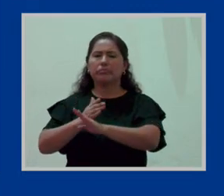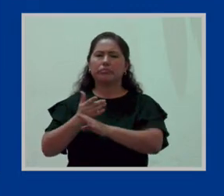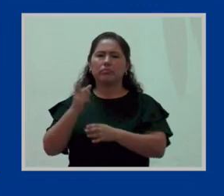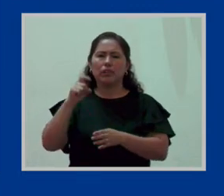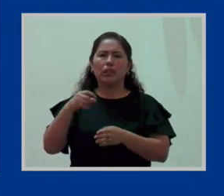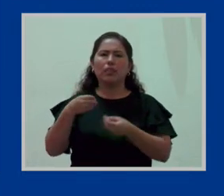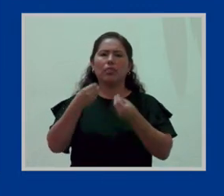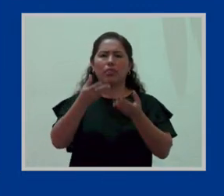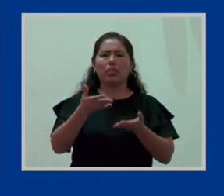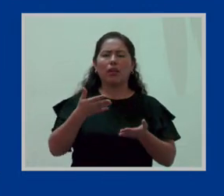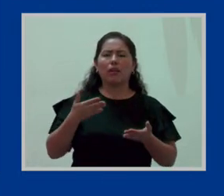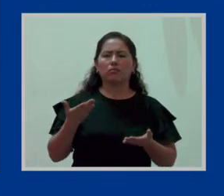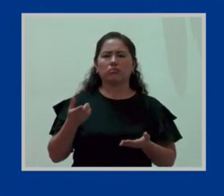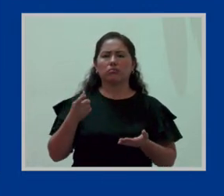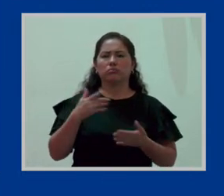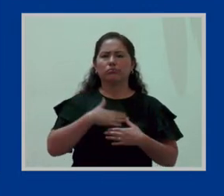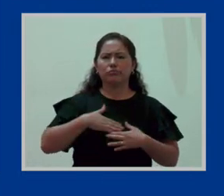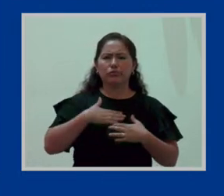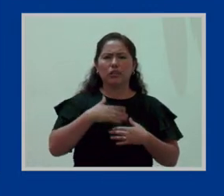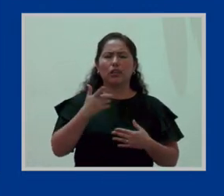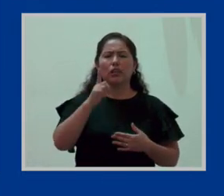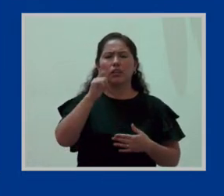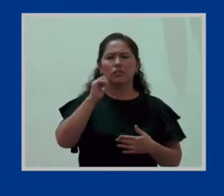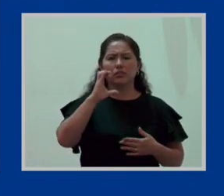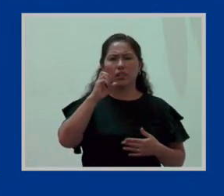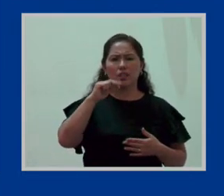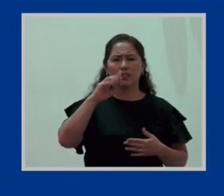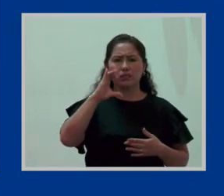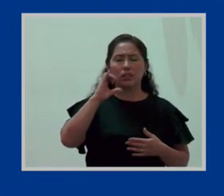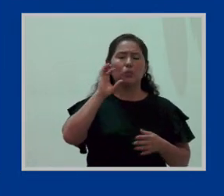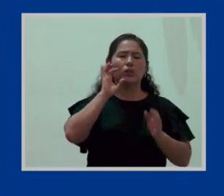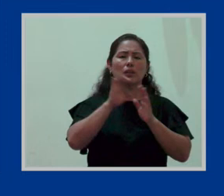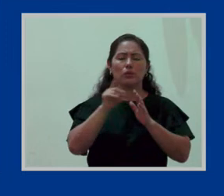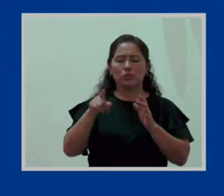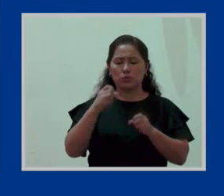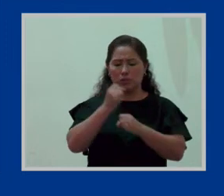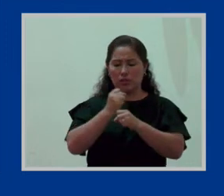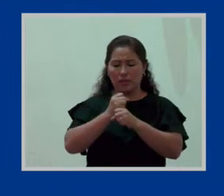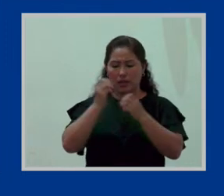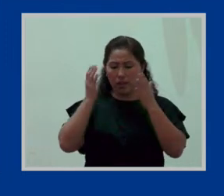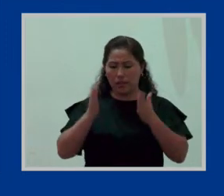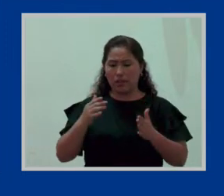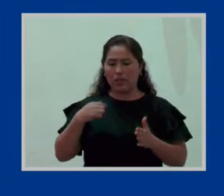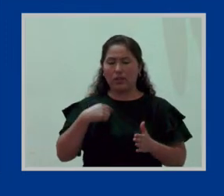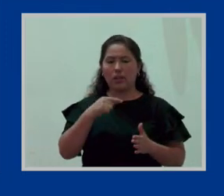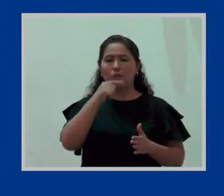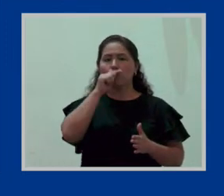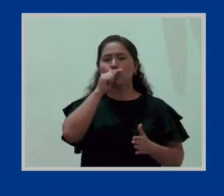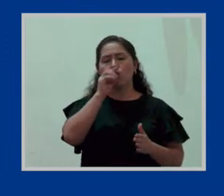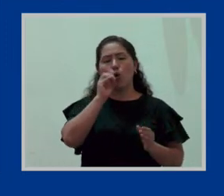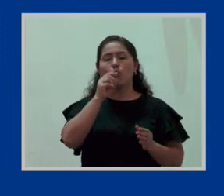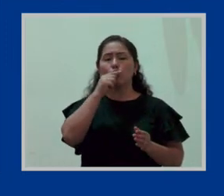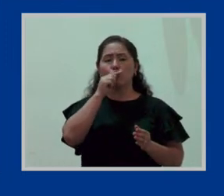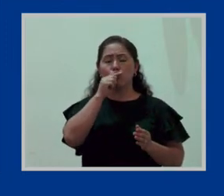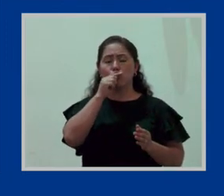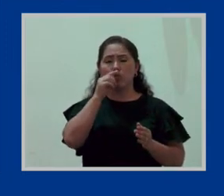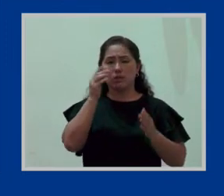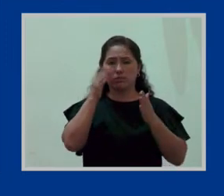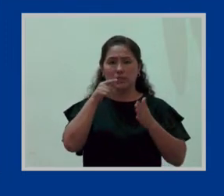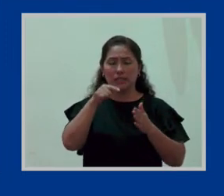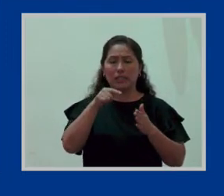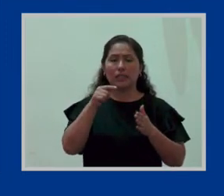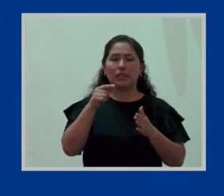¿Qué quiere decir? Que si un trabajador, en este caso, estamos centrándonos en la mujer, una trabajadora, ha